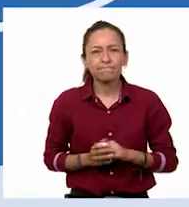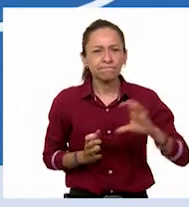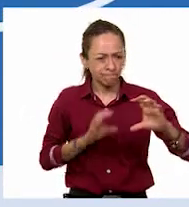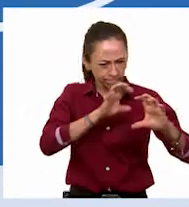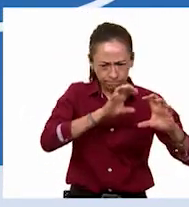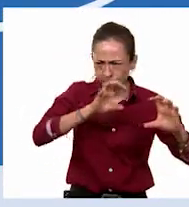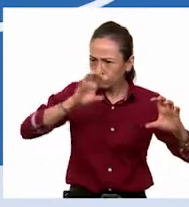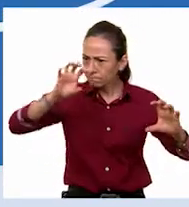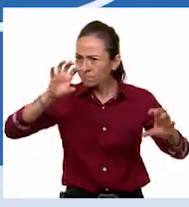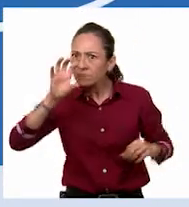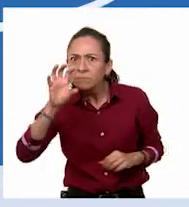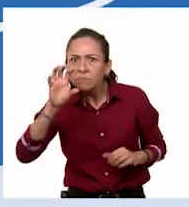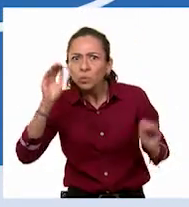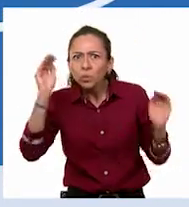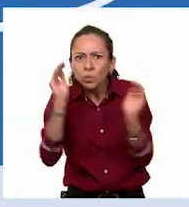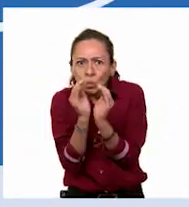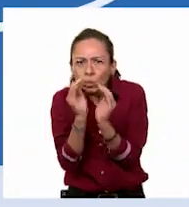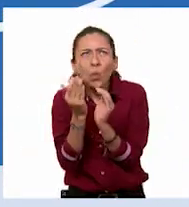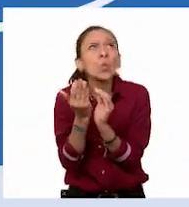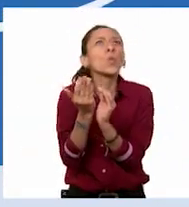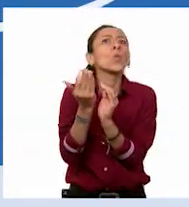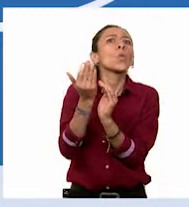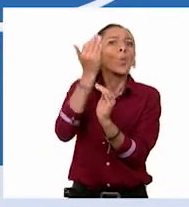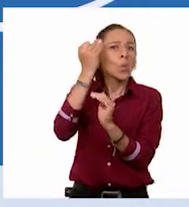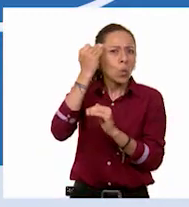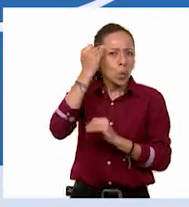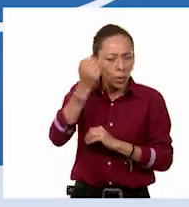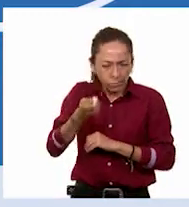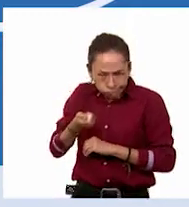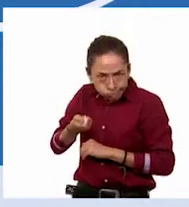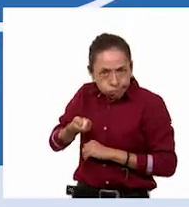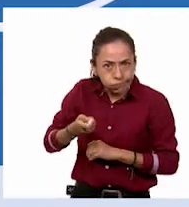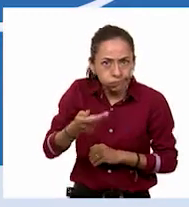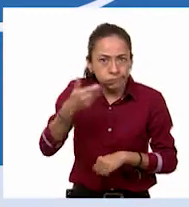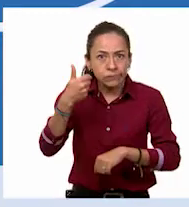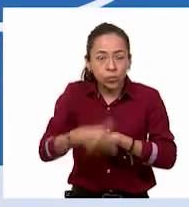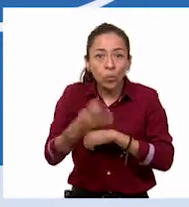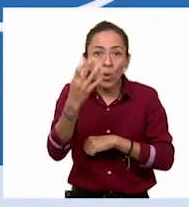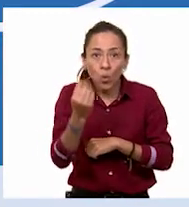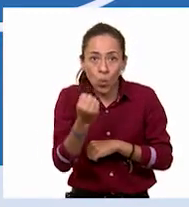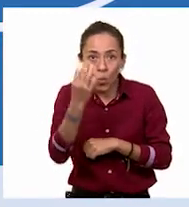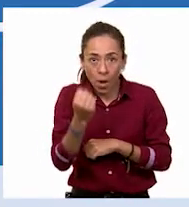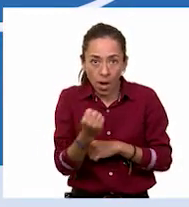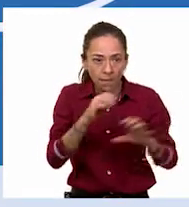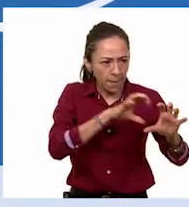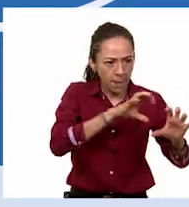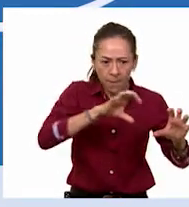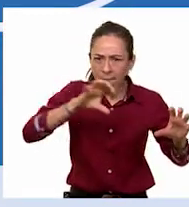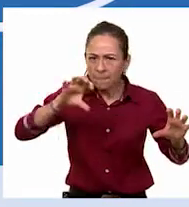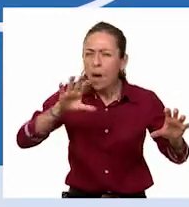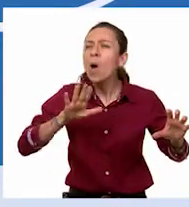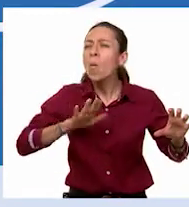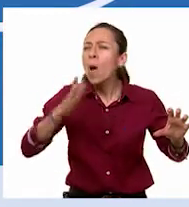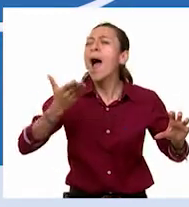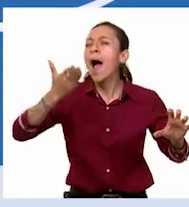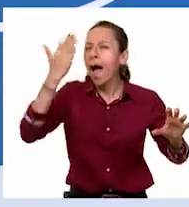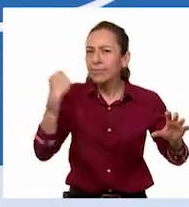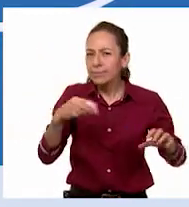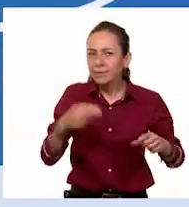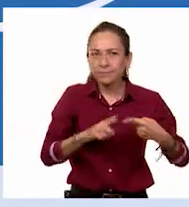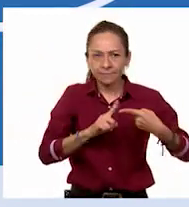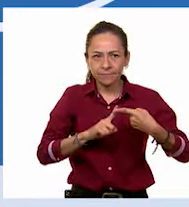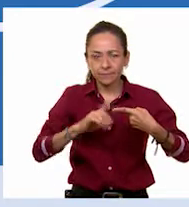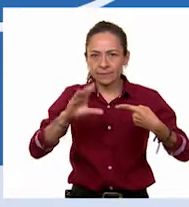considerado hasta hace algunos años como el noveno planeta del Sistema Solar? A. Ceres.